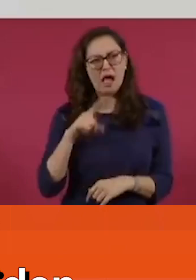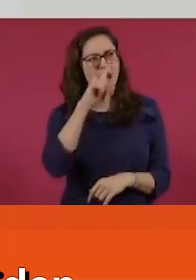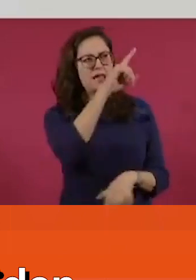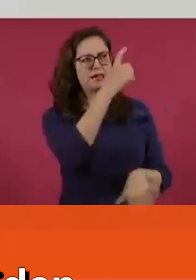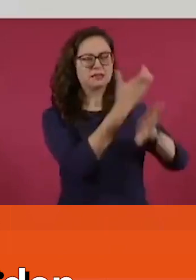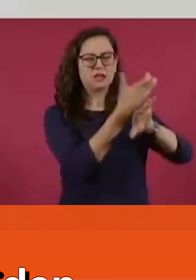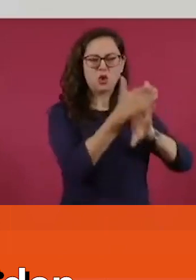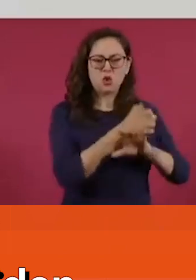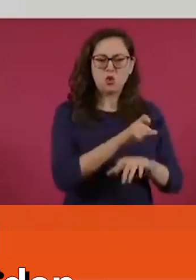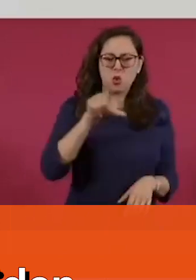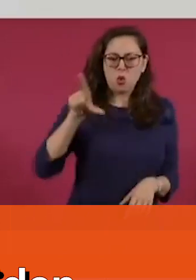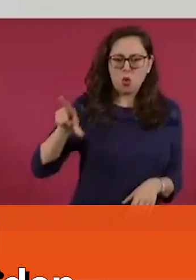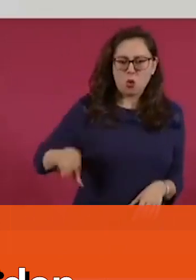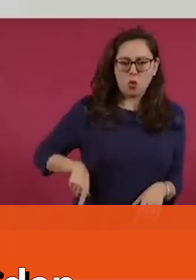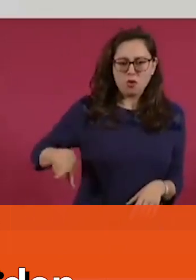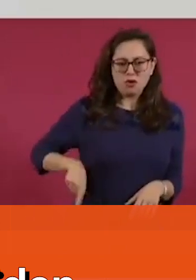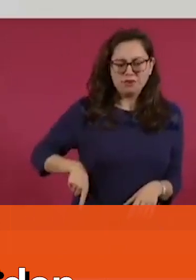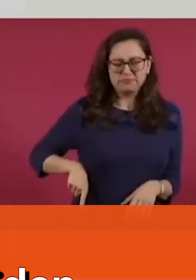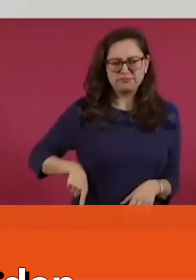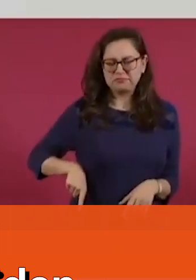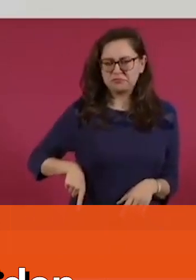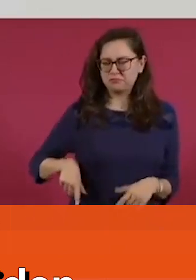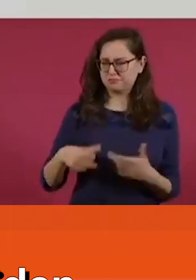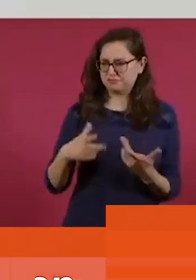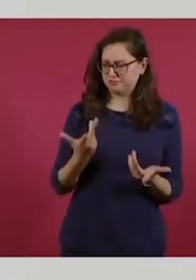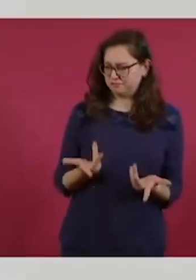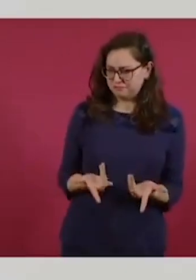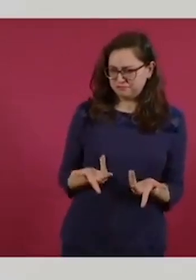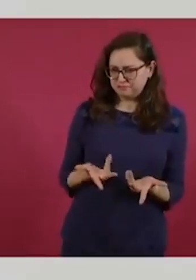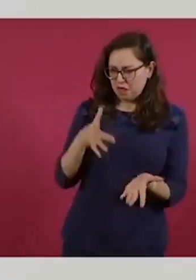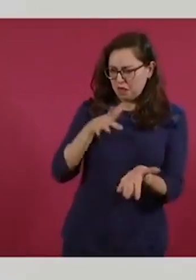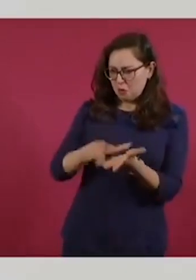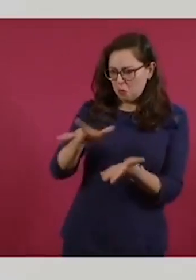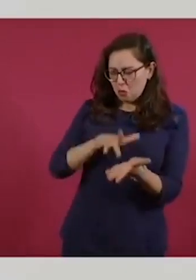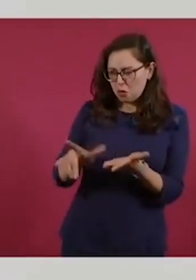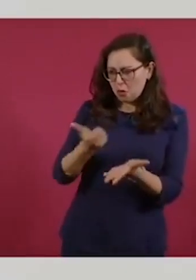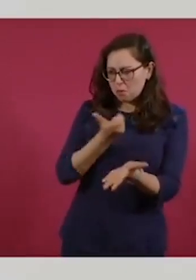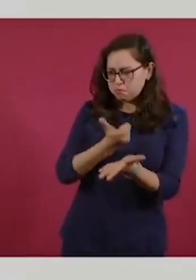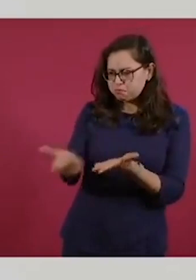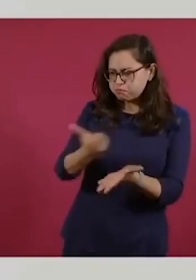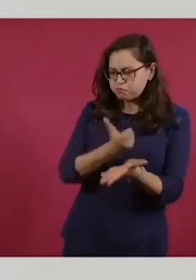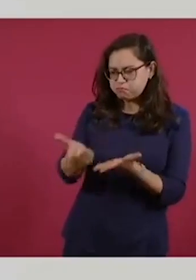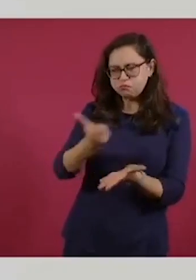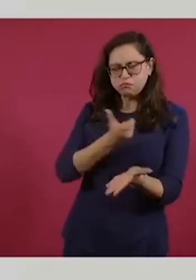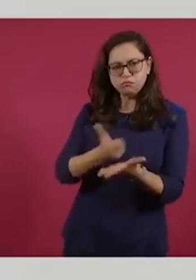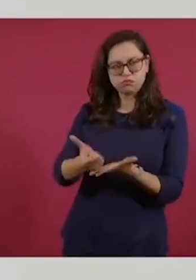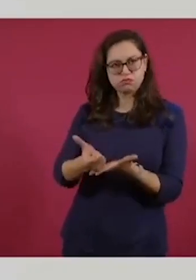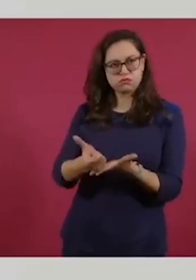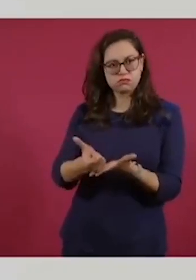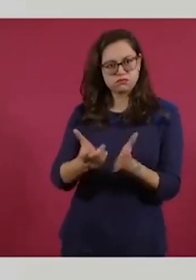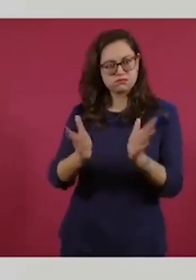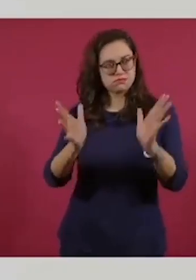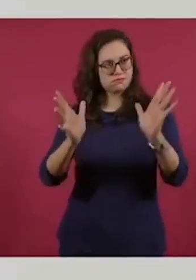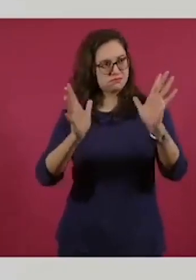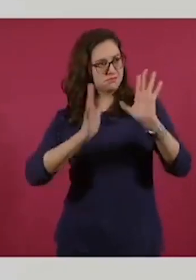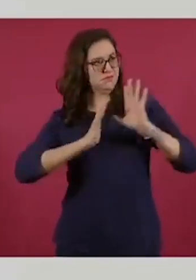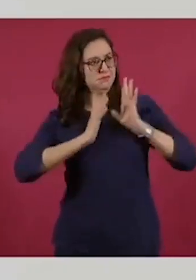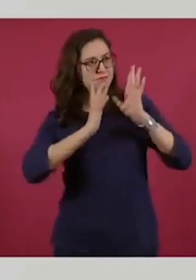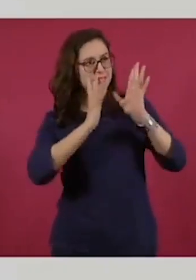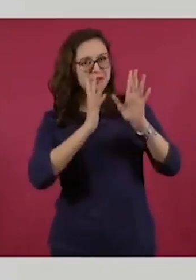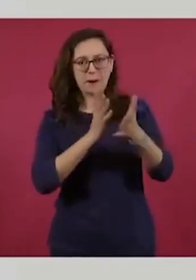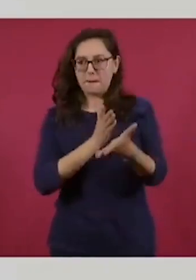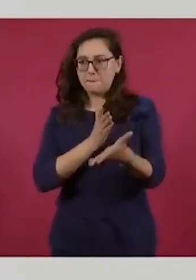injerencista al financiar parte de las actividades